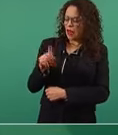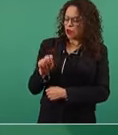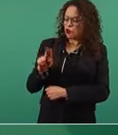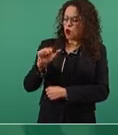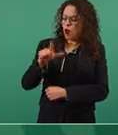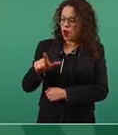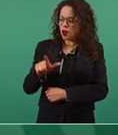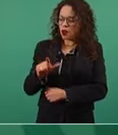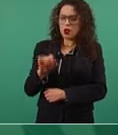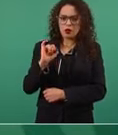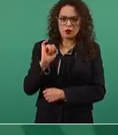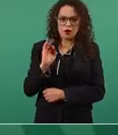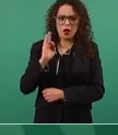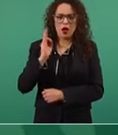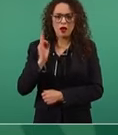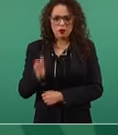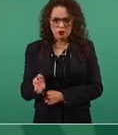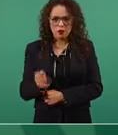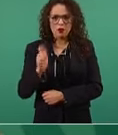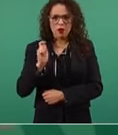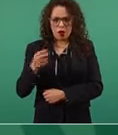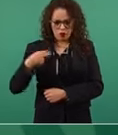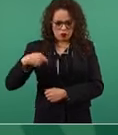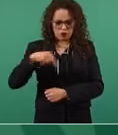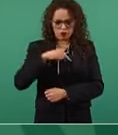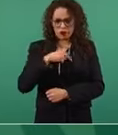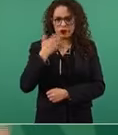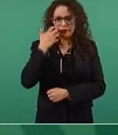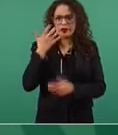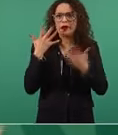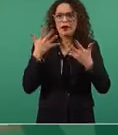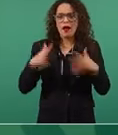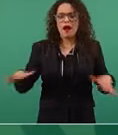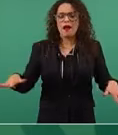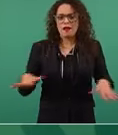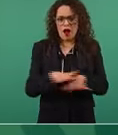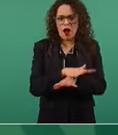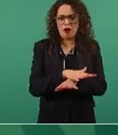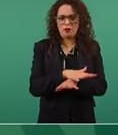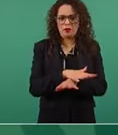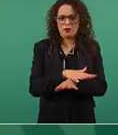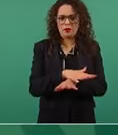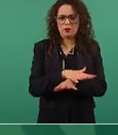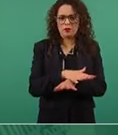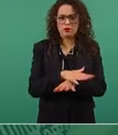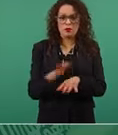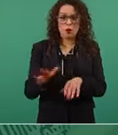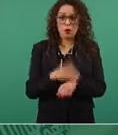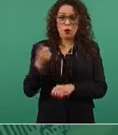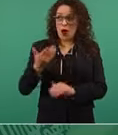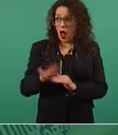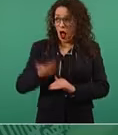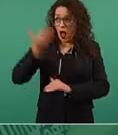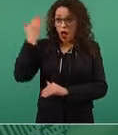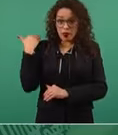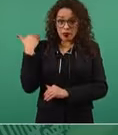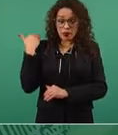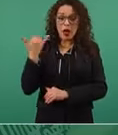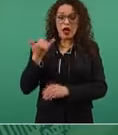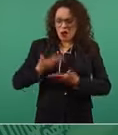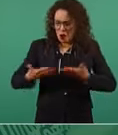causa, porque todos estaban y siguen estando al servicio